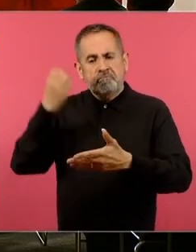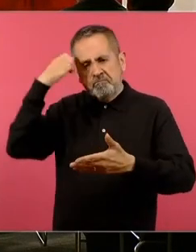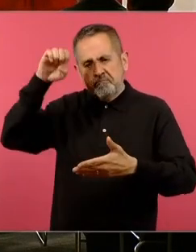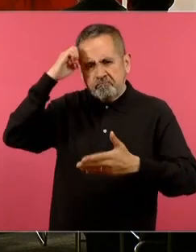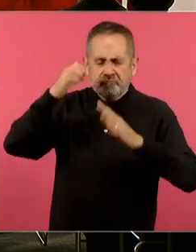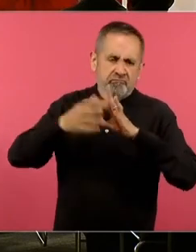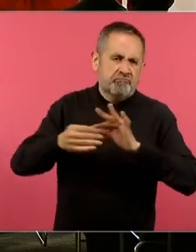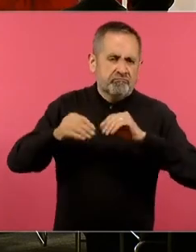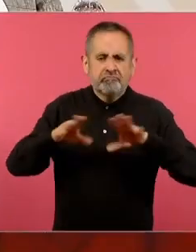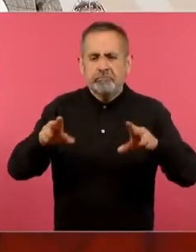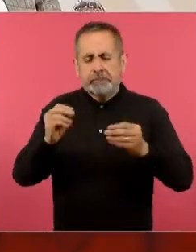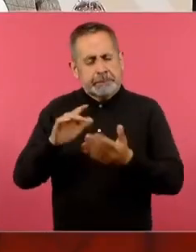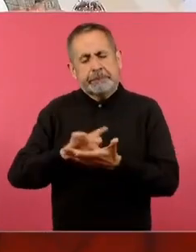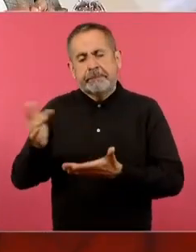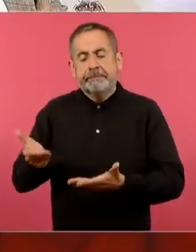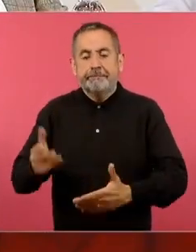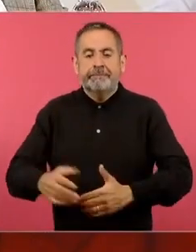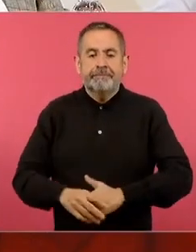Y muchísimas gracias, doctor.